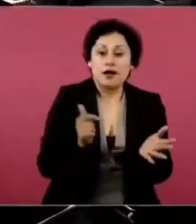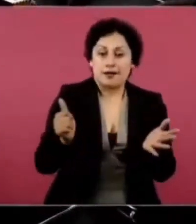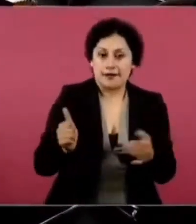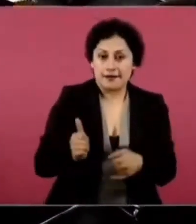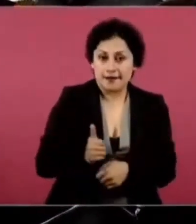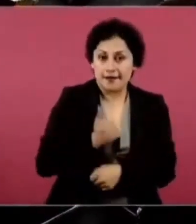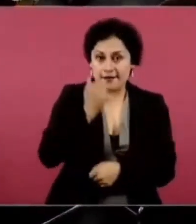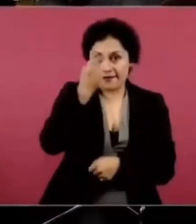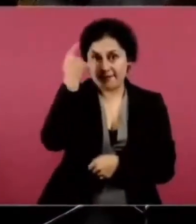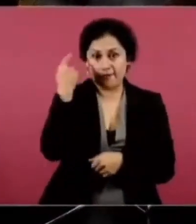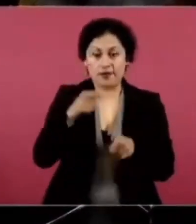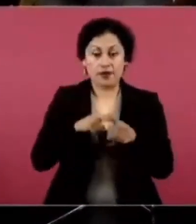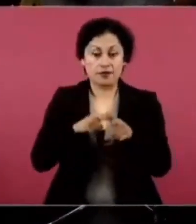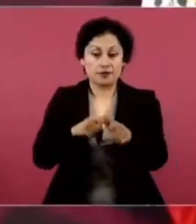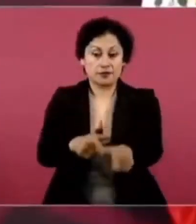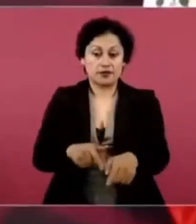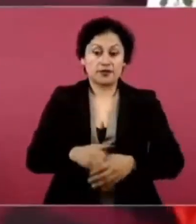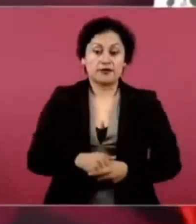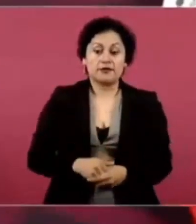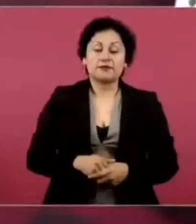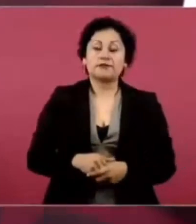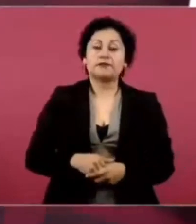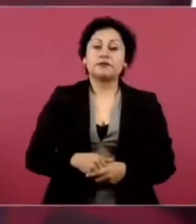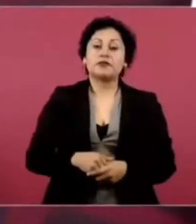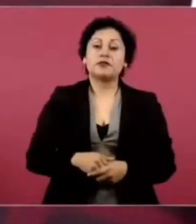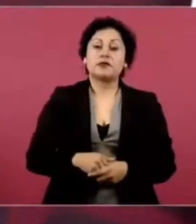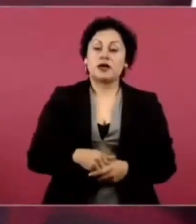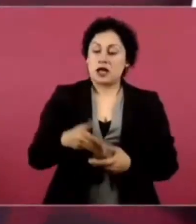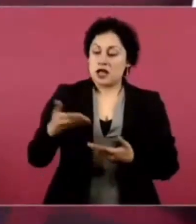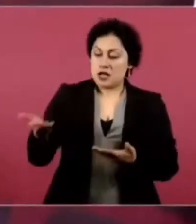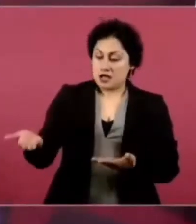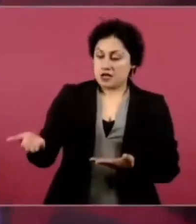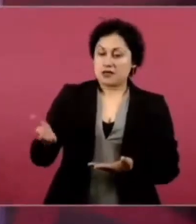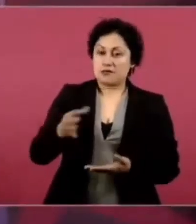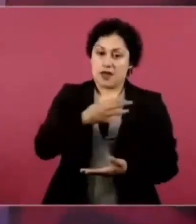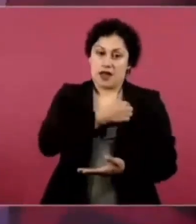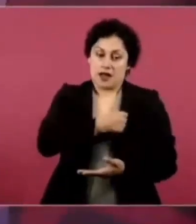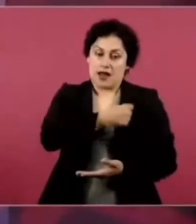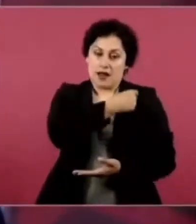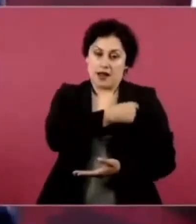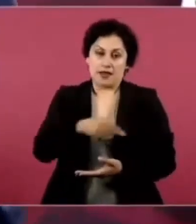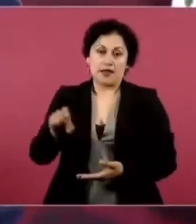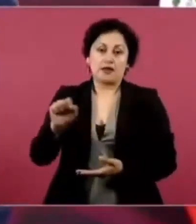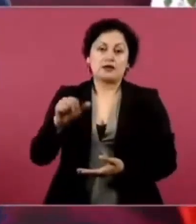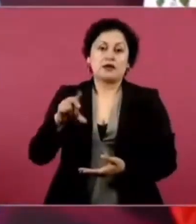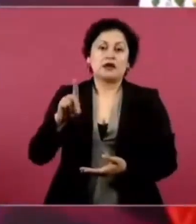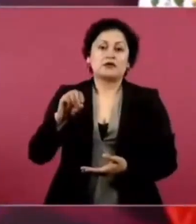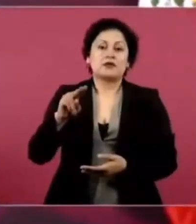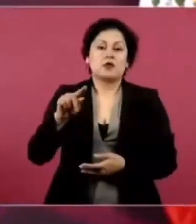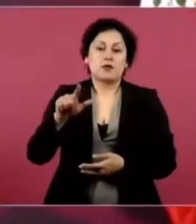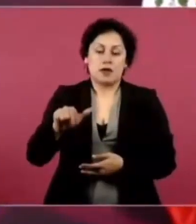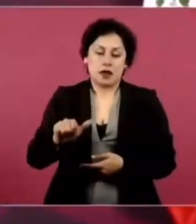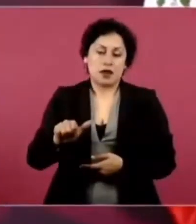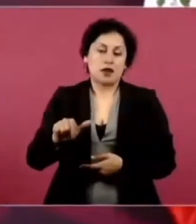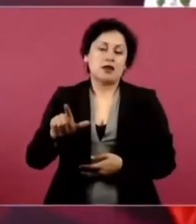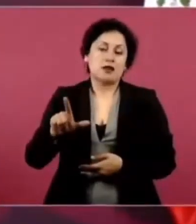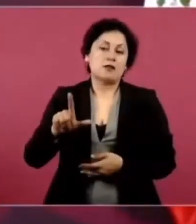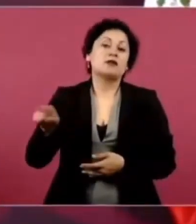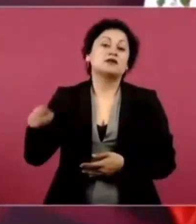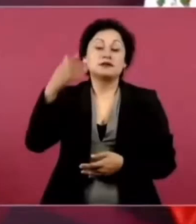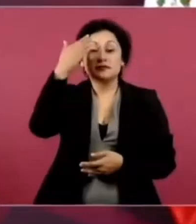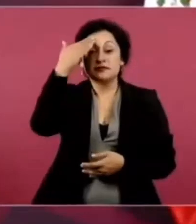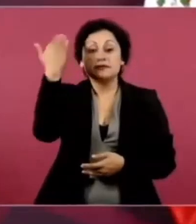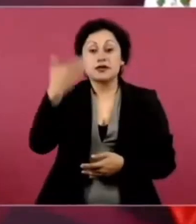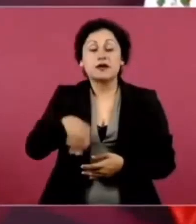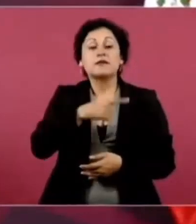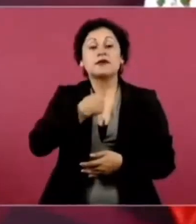Nosotros, aquí, General Sandoval sabe, pero hemos enviado a